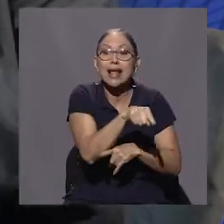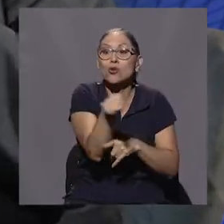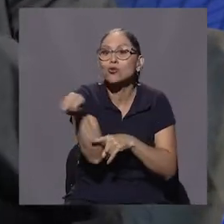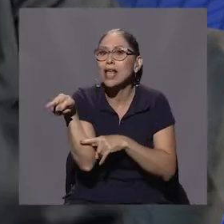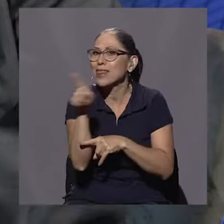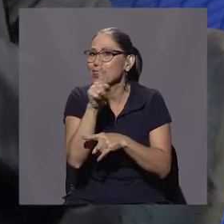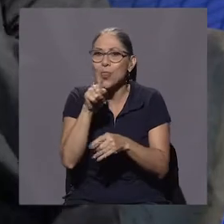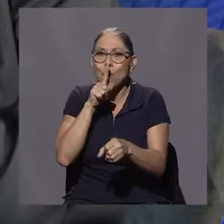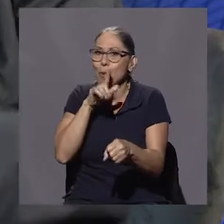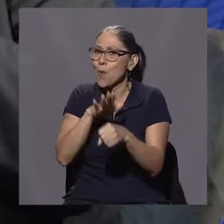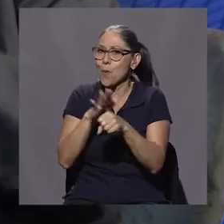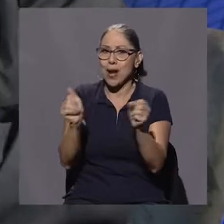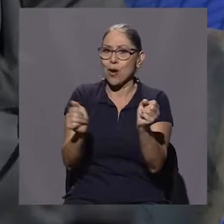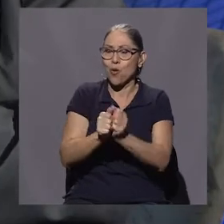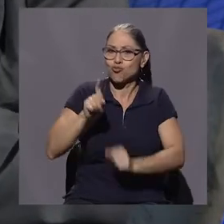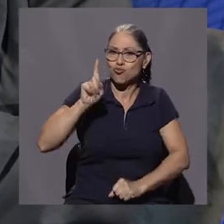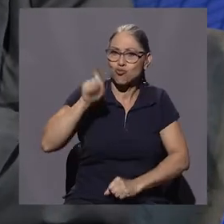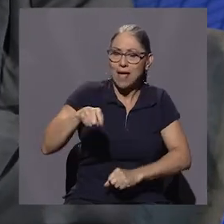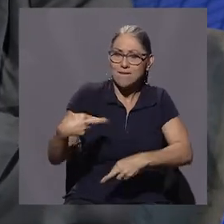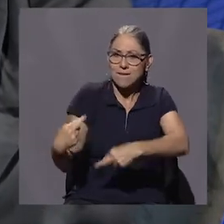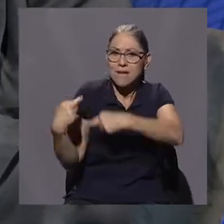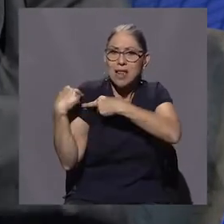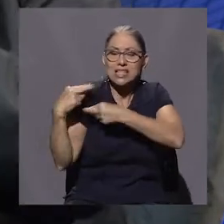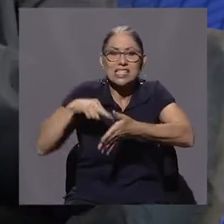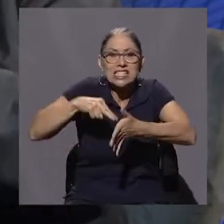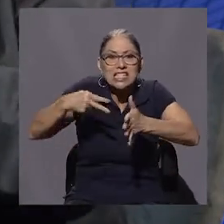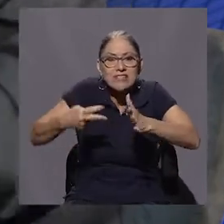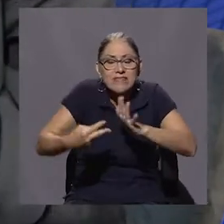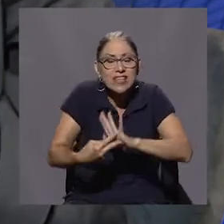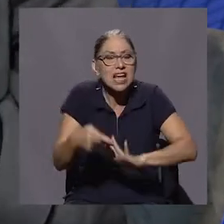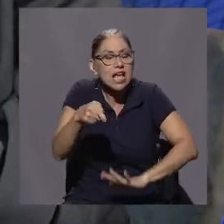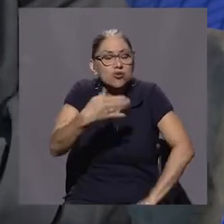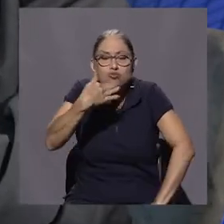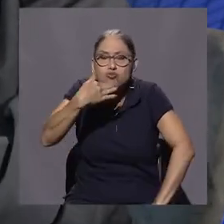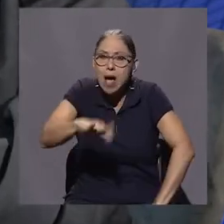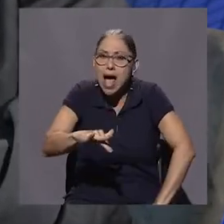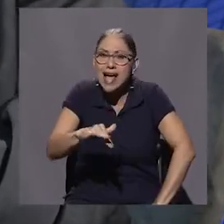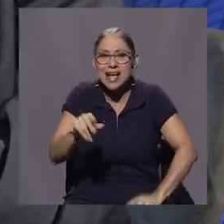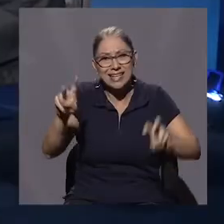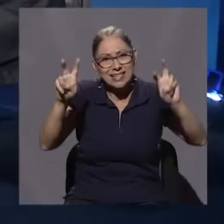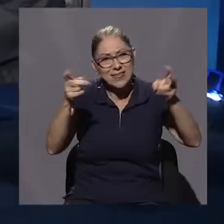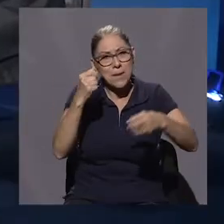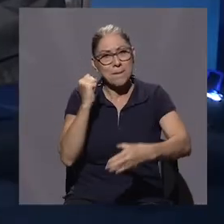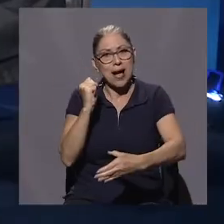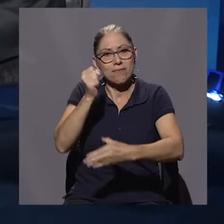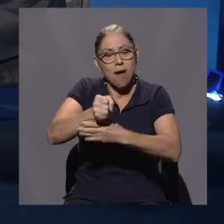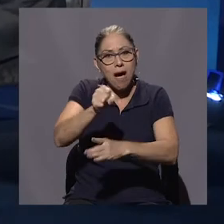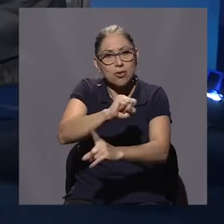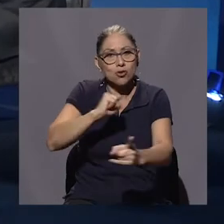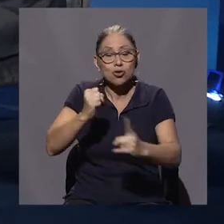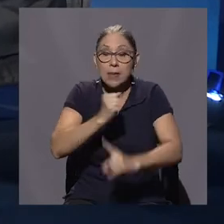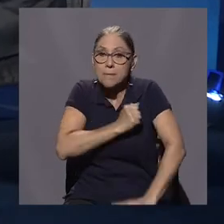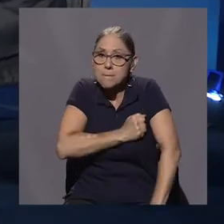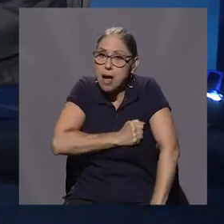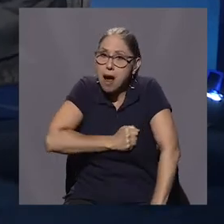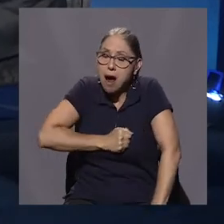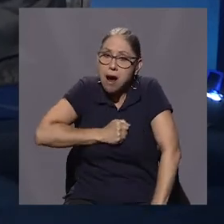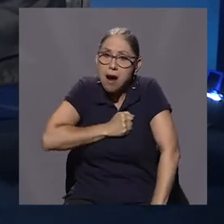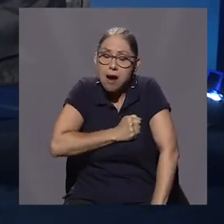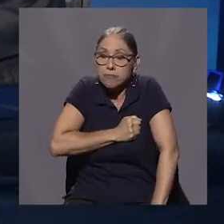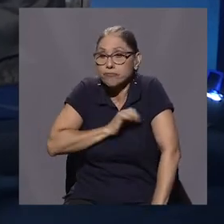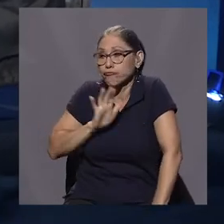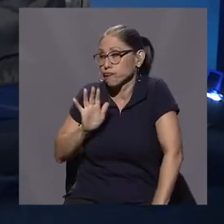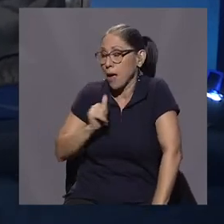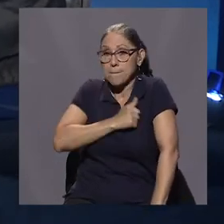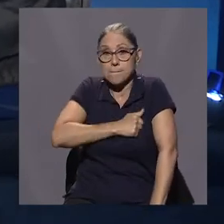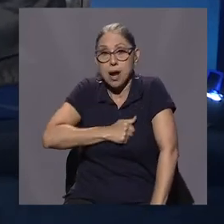los deberes de la sociedad, es criminal. Porque estoy matando a la sociedad. Y perdónenme, que me perdonen